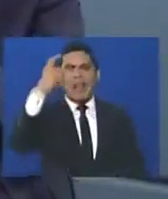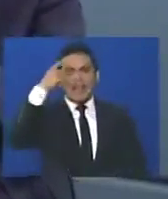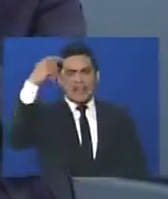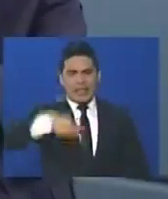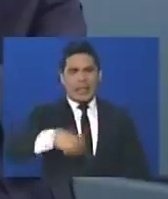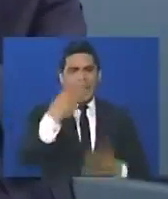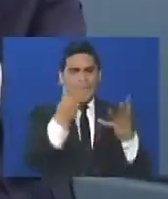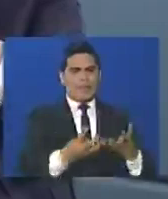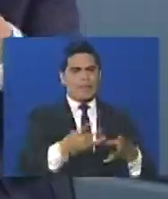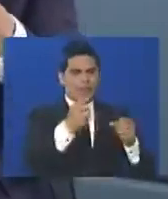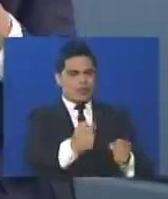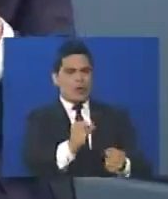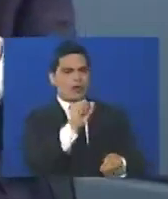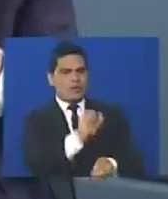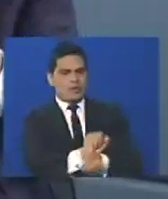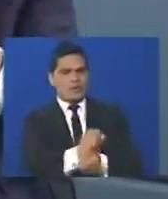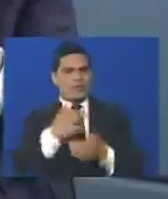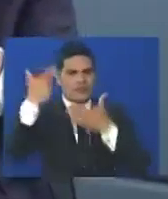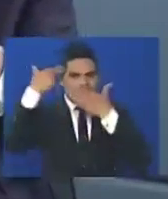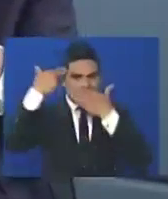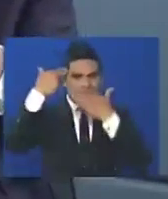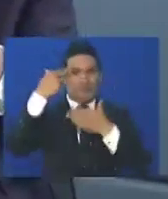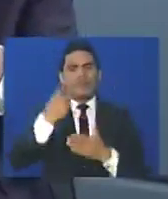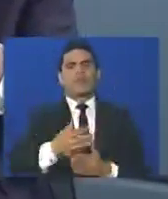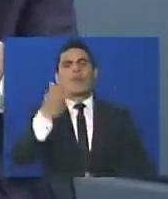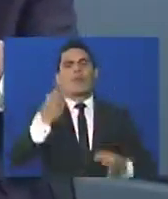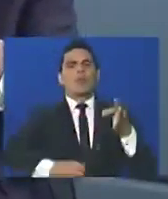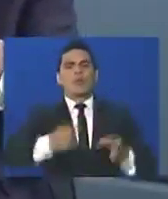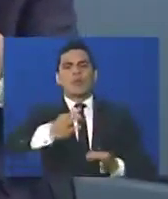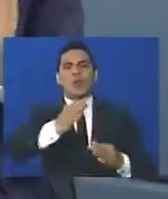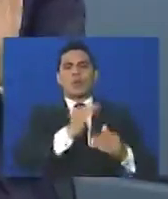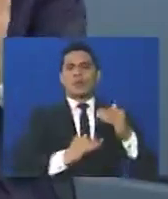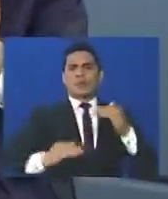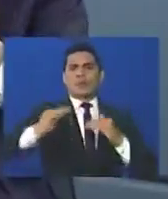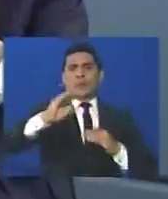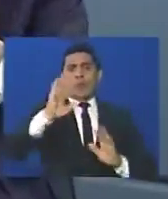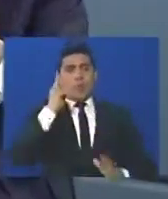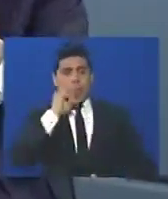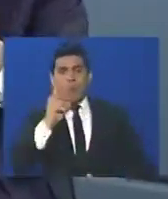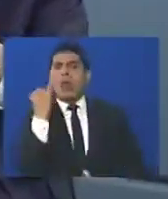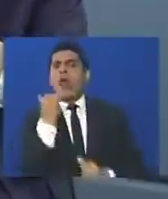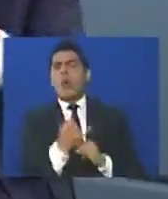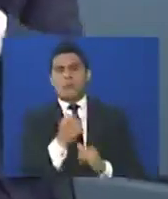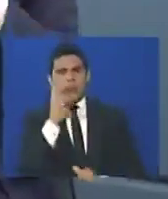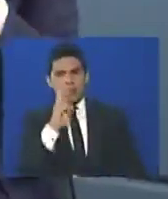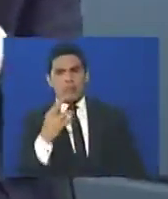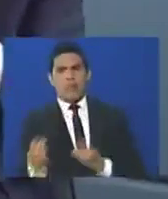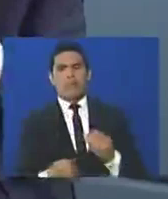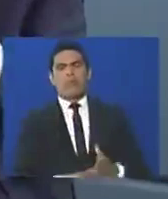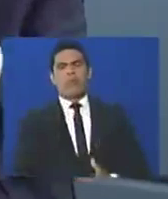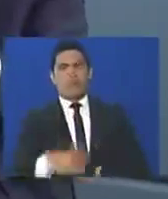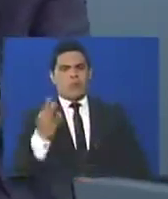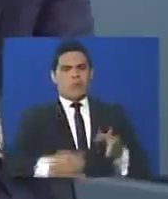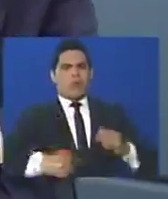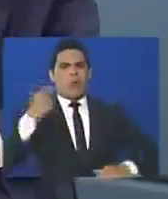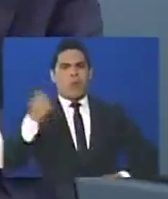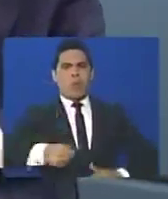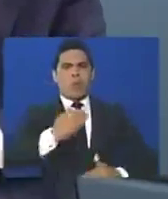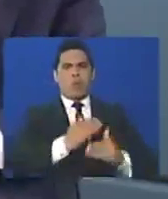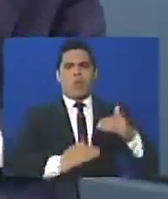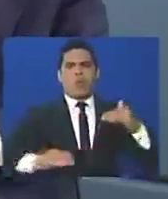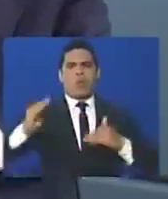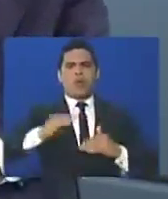gente secuestrada, sobre un tribunal supremo que ahora, bueno, esta es la última, ahora vemos unos magistrados que se han